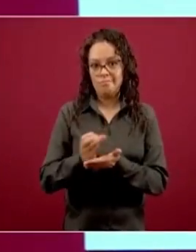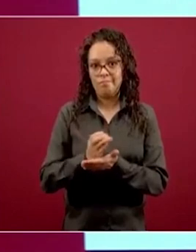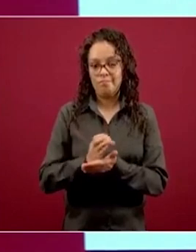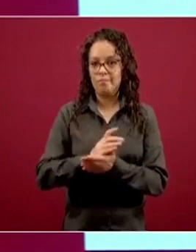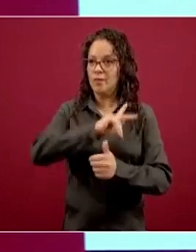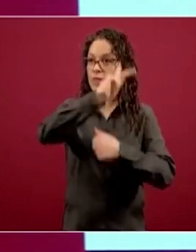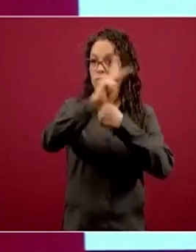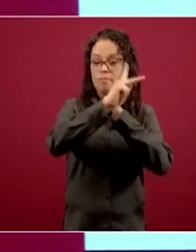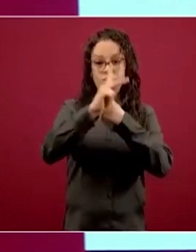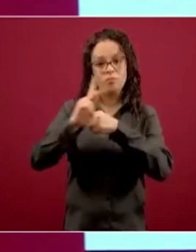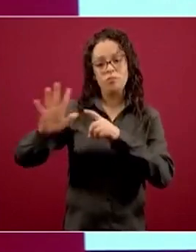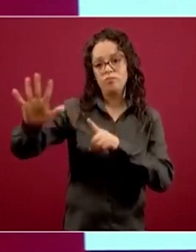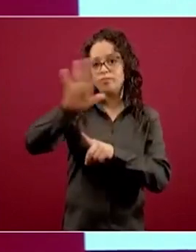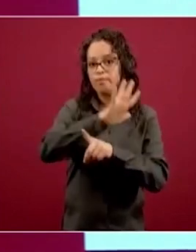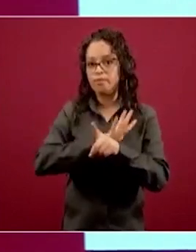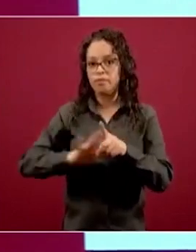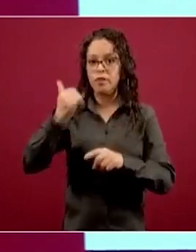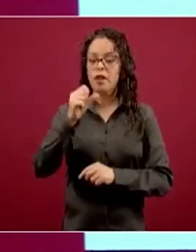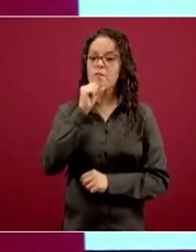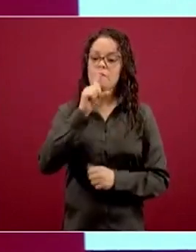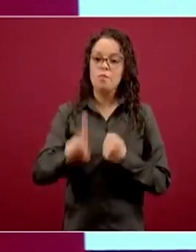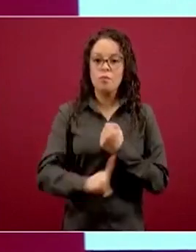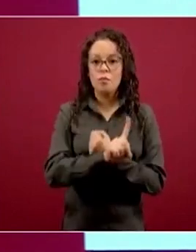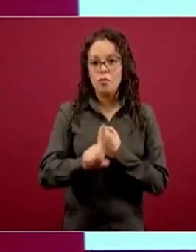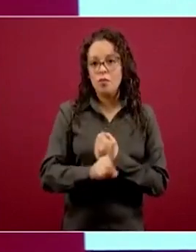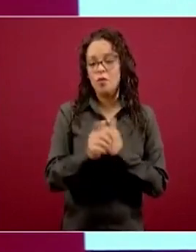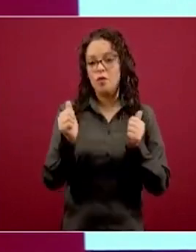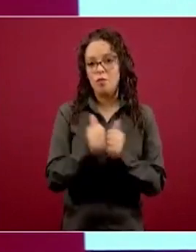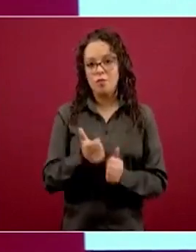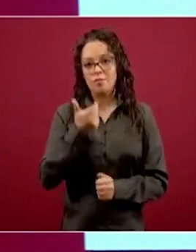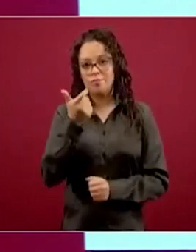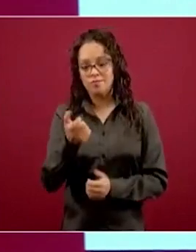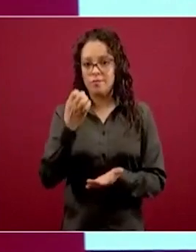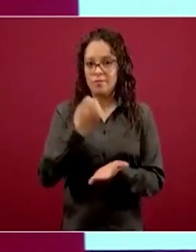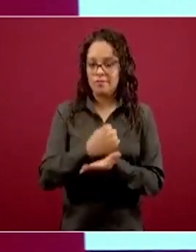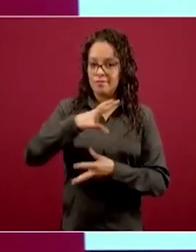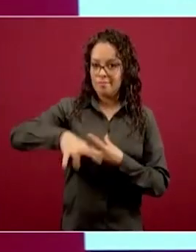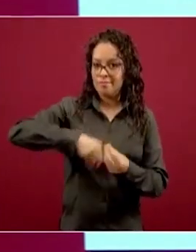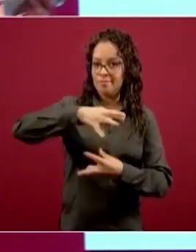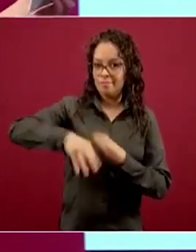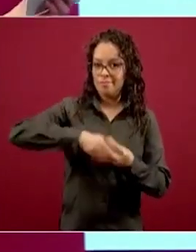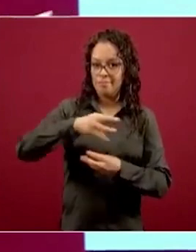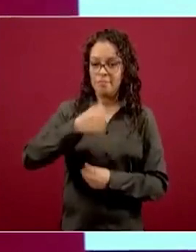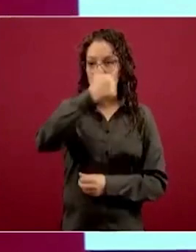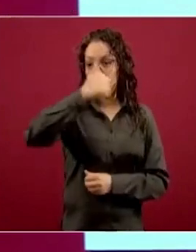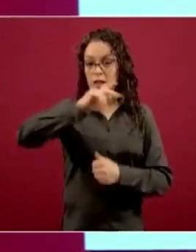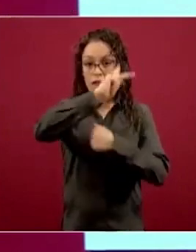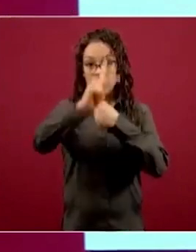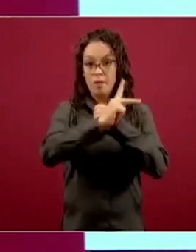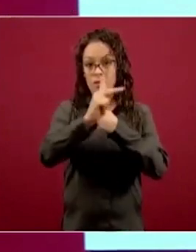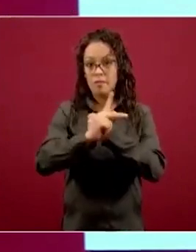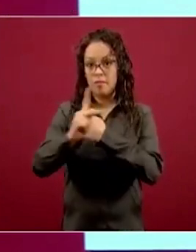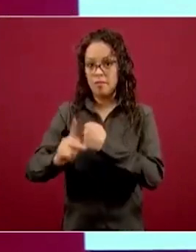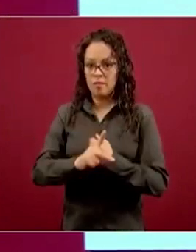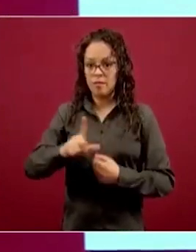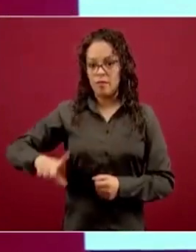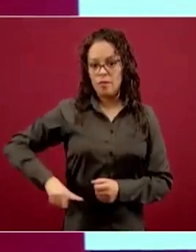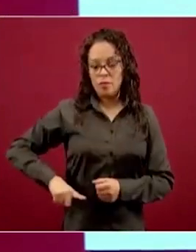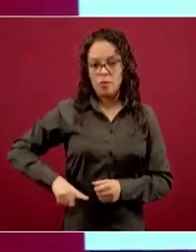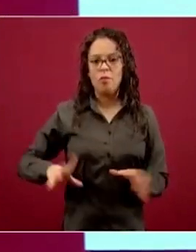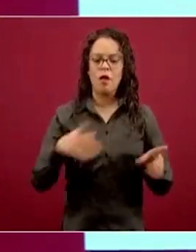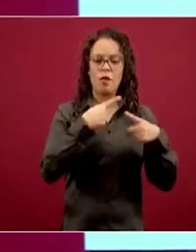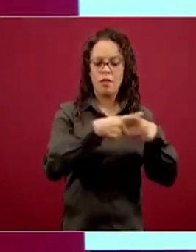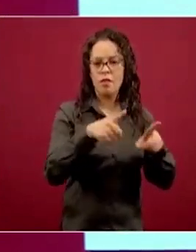e impactos económicos, pero ahí la receta es distinta, ahí cada país, cada gobierno, cada sociedad se organiza de una manera